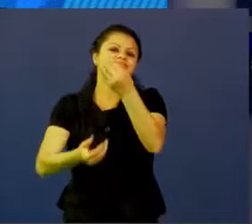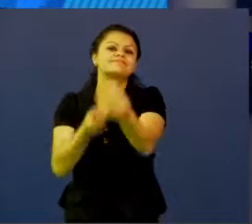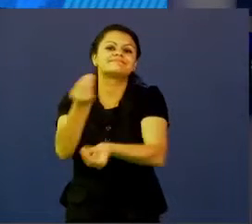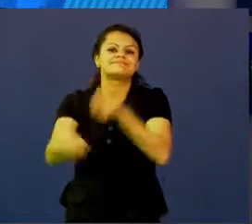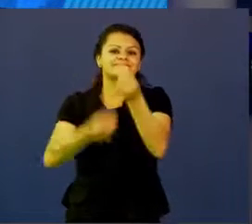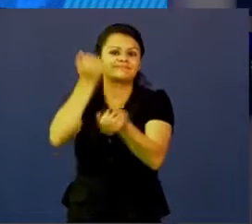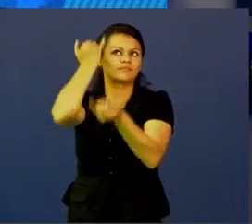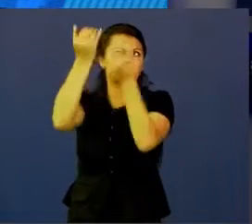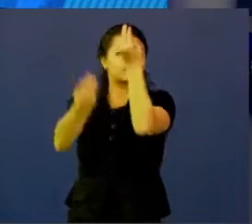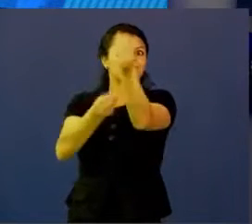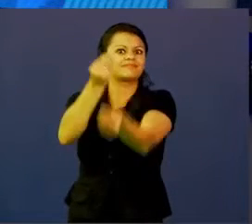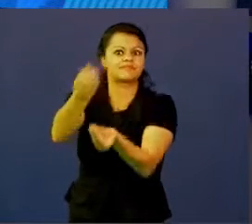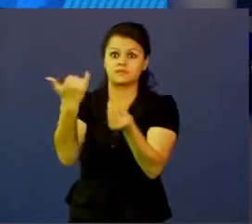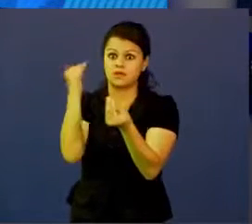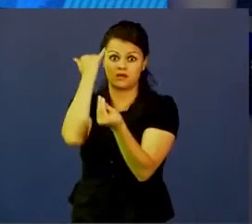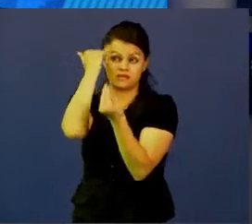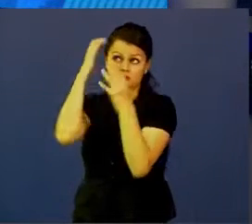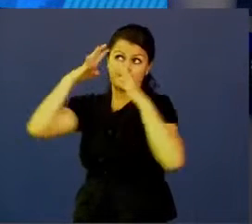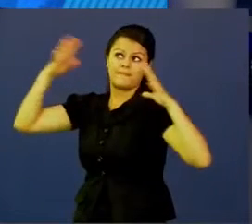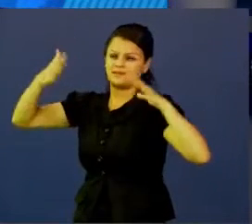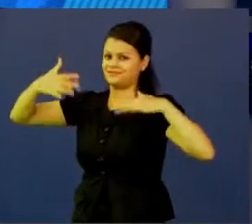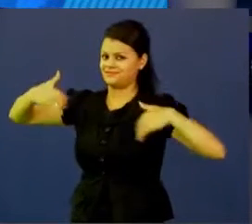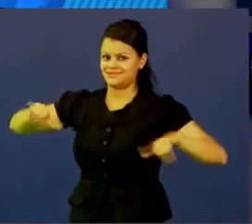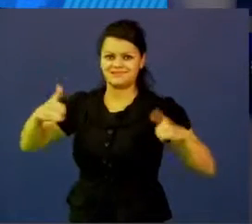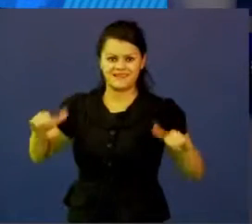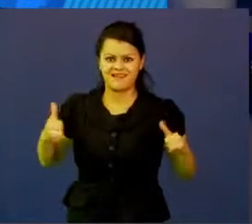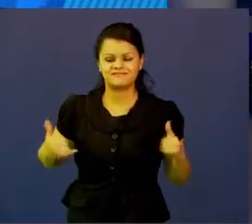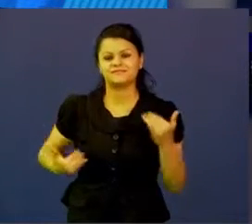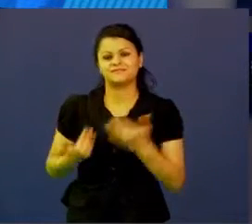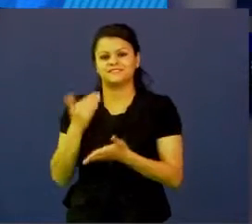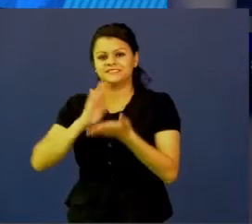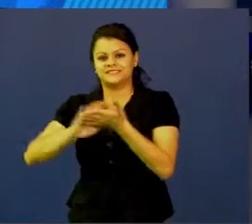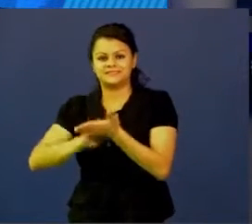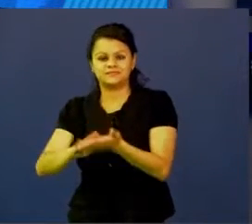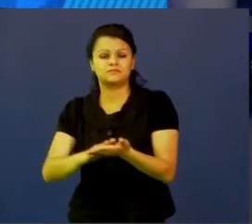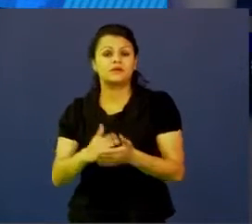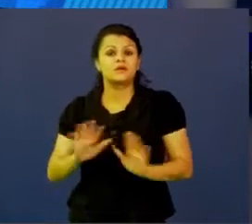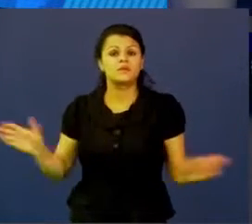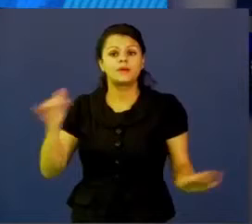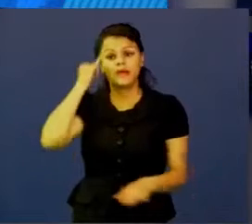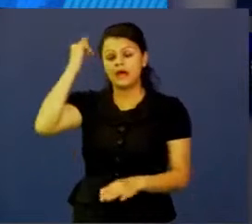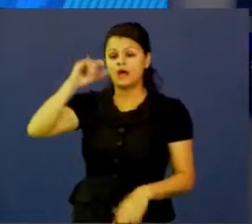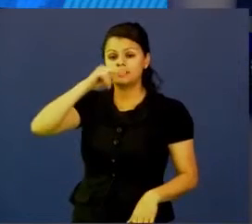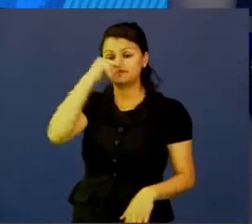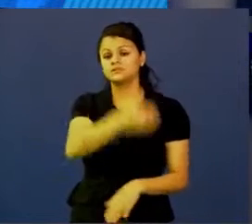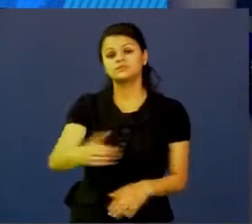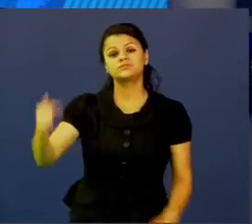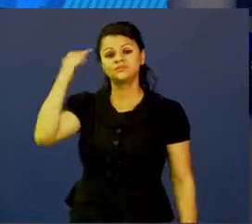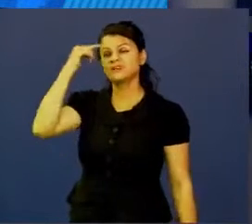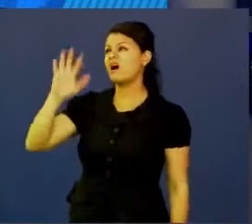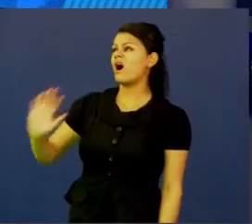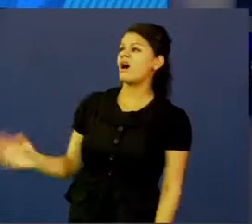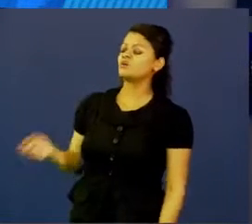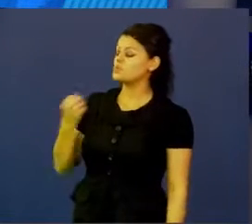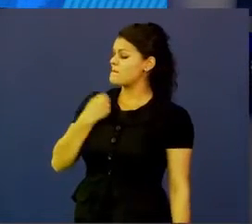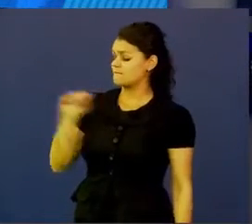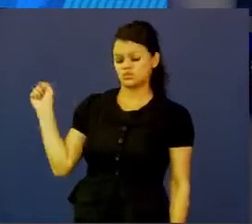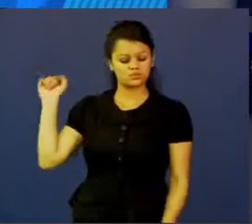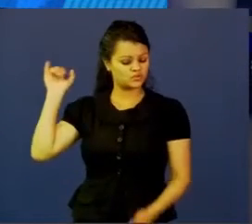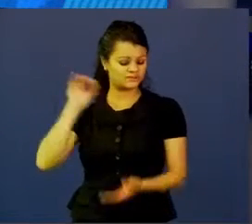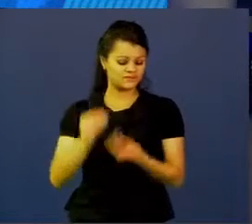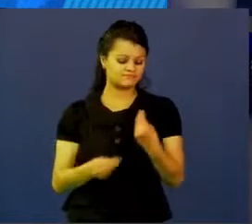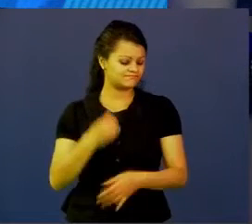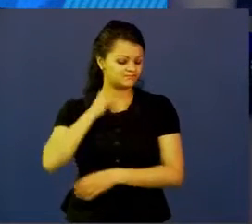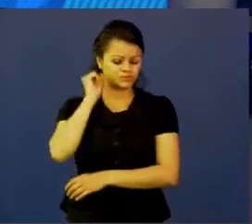Ya tengo la gran idea pero lo que no queremos es que los niños se queden con esa idea por allá y digan no, pero es que eso no es imposible aterrizar. No, todas las ideas se pueden